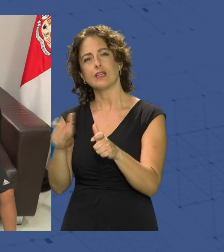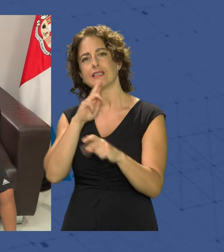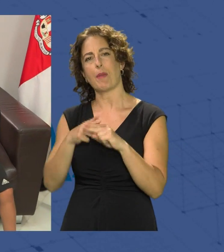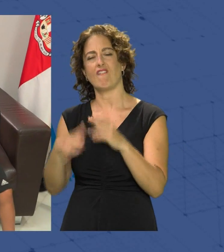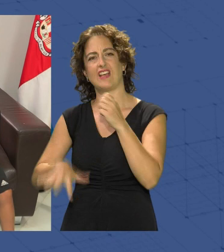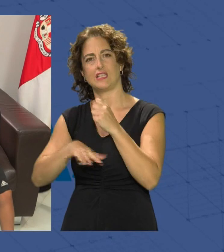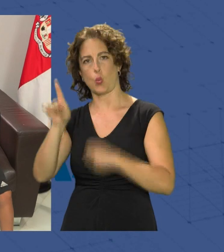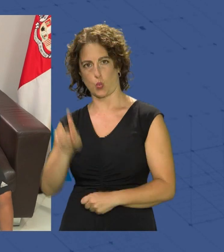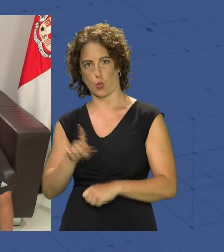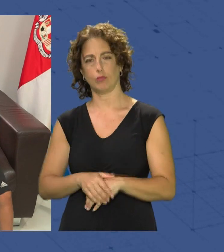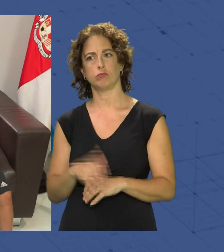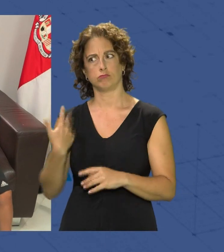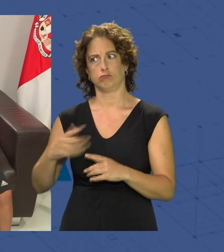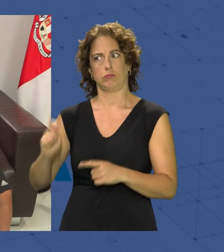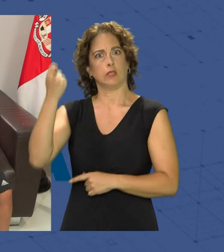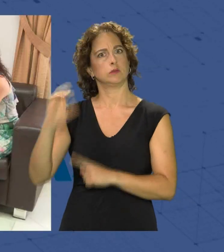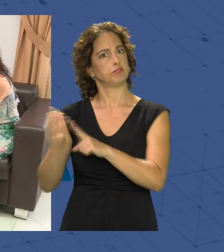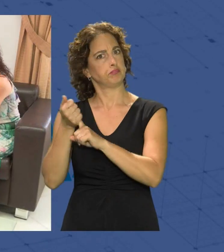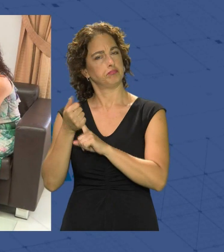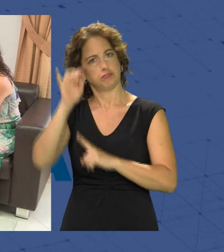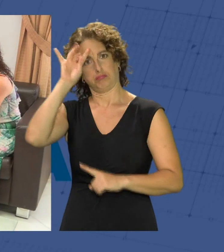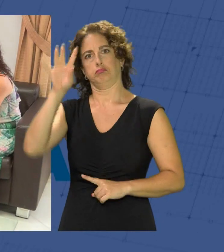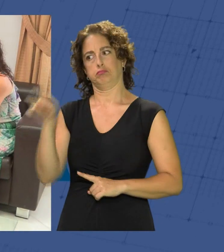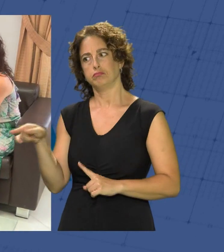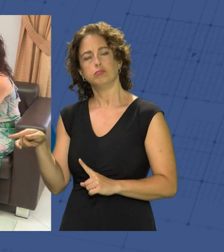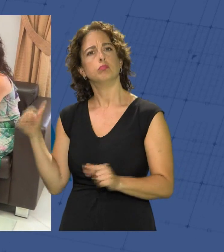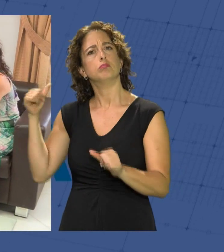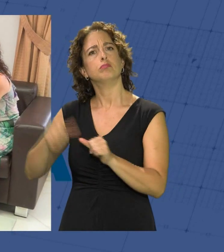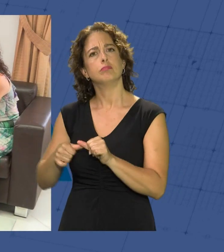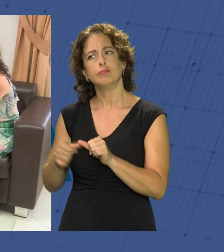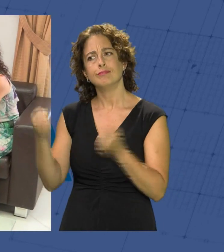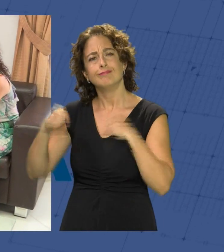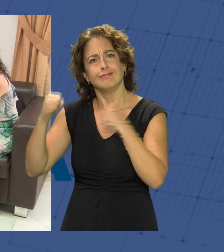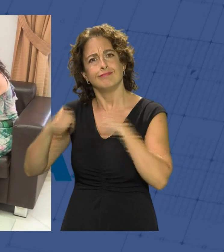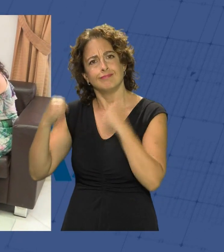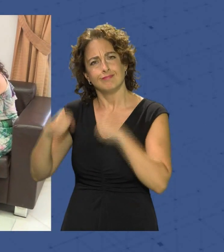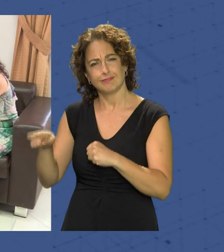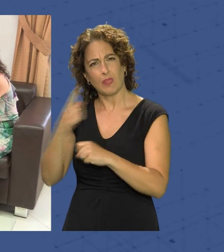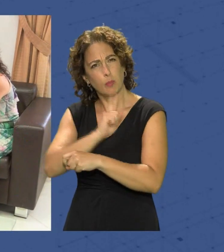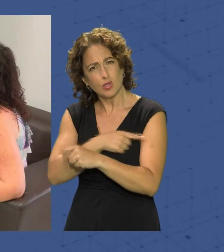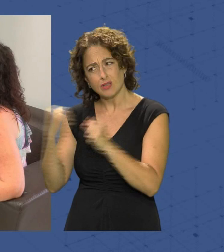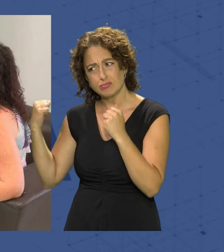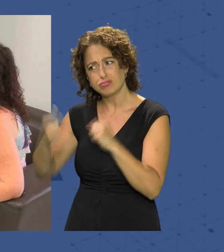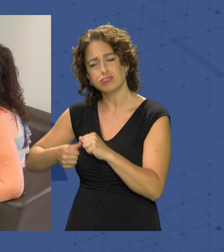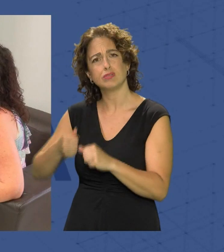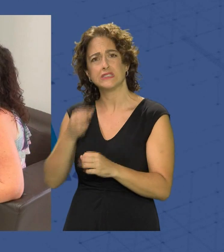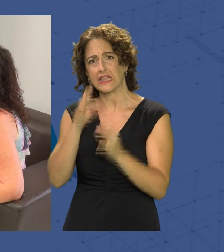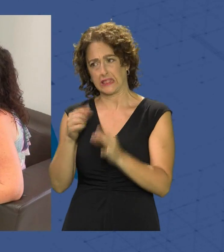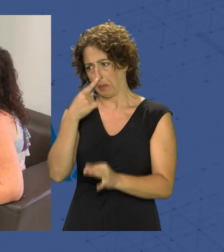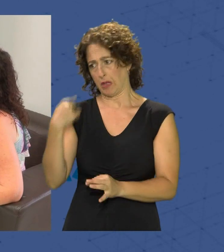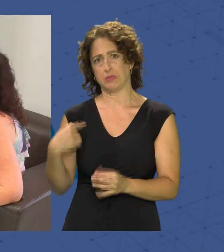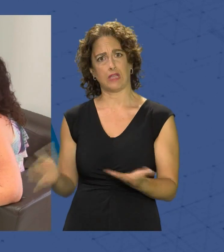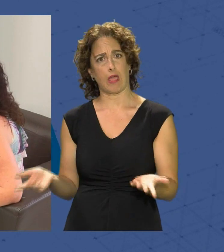una hazaña aún más impresionante si tenemos en cuenta que lleva practicando este deporte desde septiembre